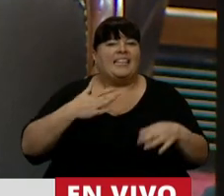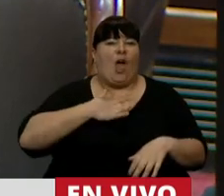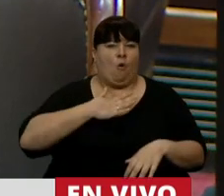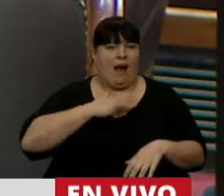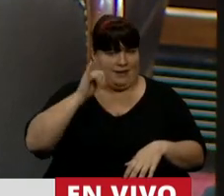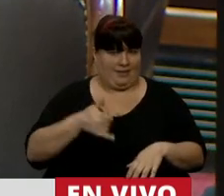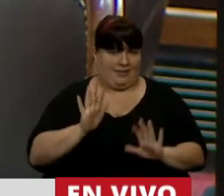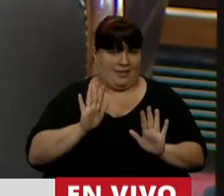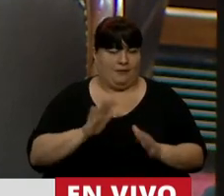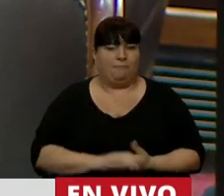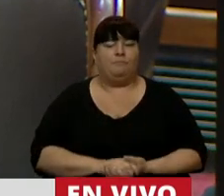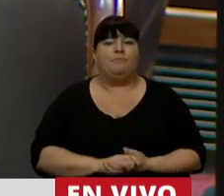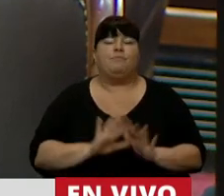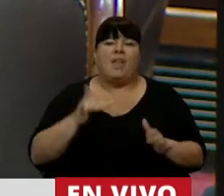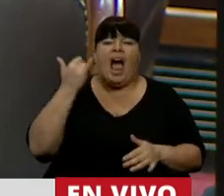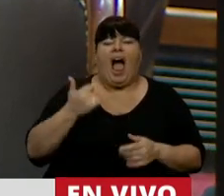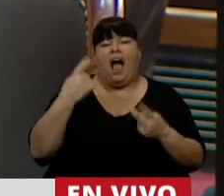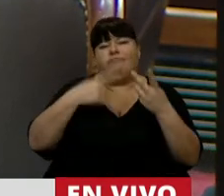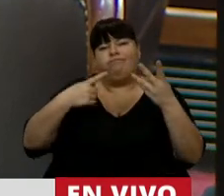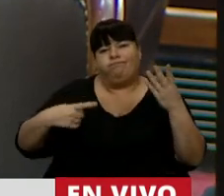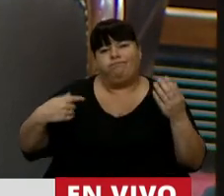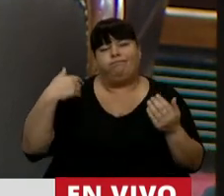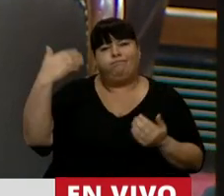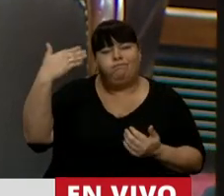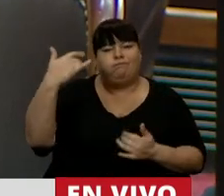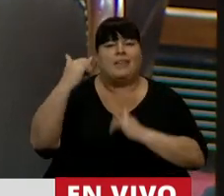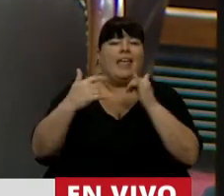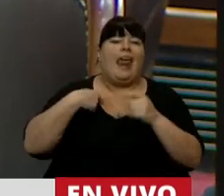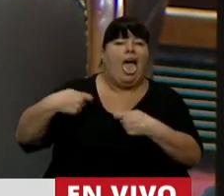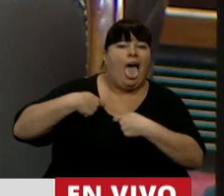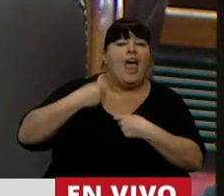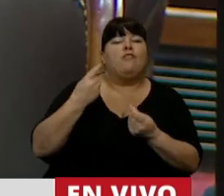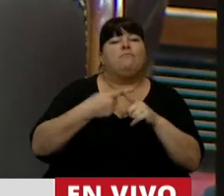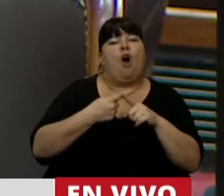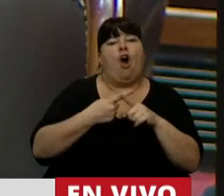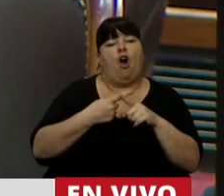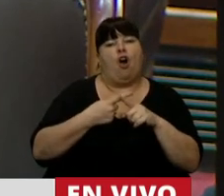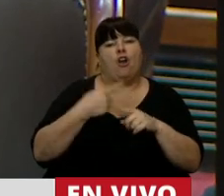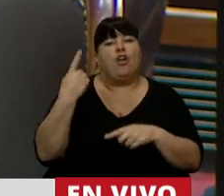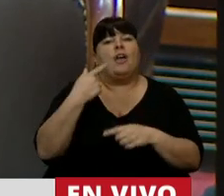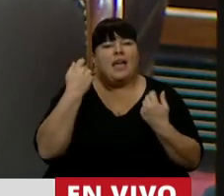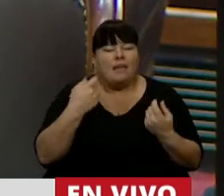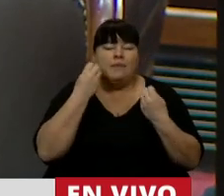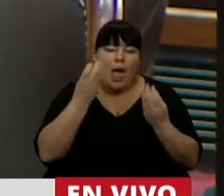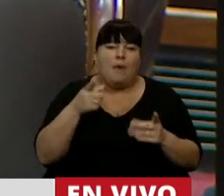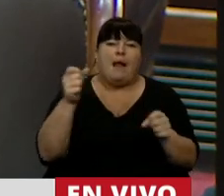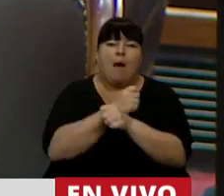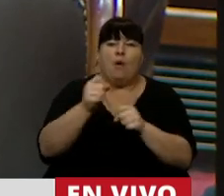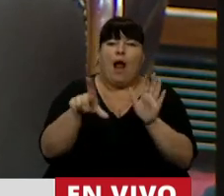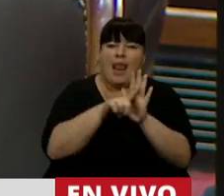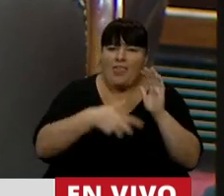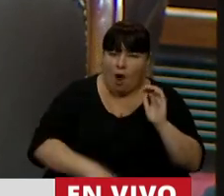humana. Ahora bien, existen infinidad de argumentos que nos intentan persuadir de las muestres bondades de legalizar el aborto.